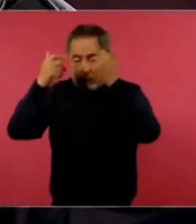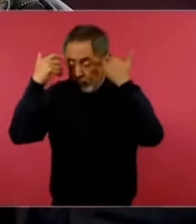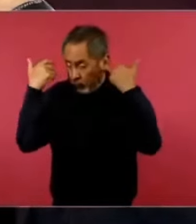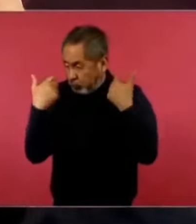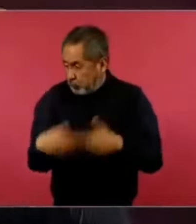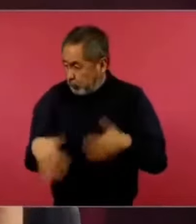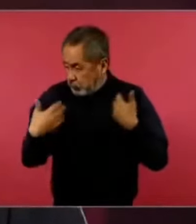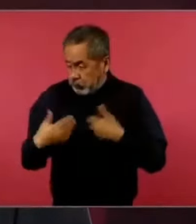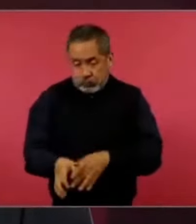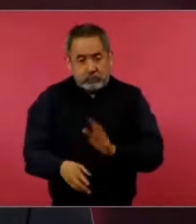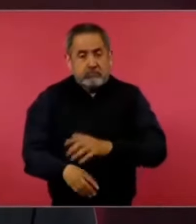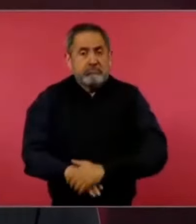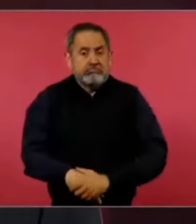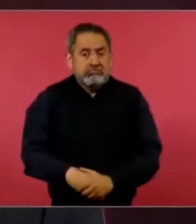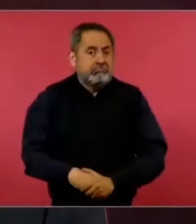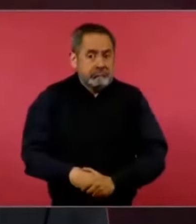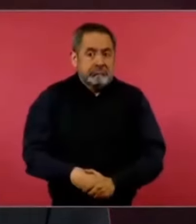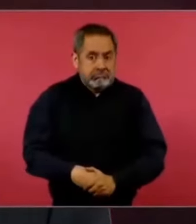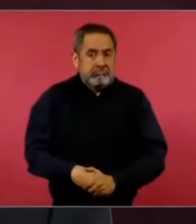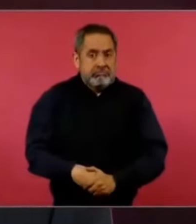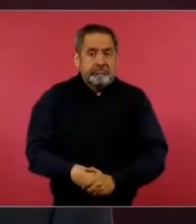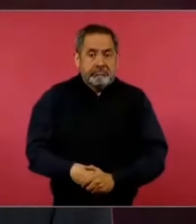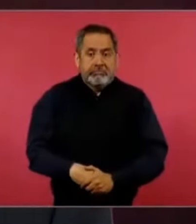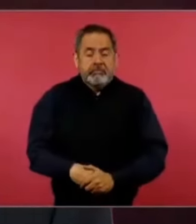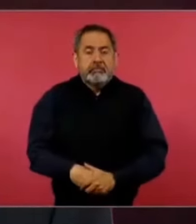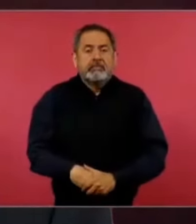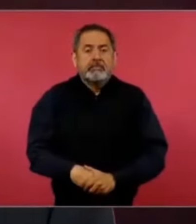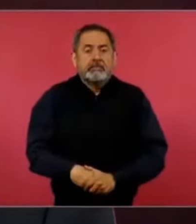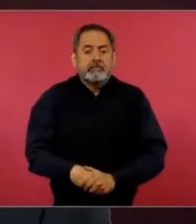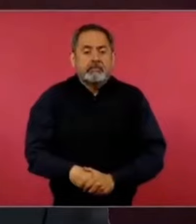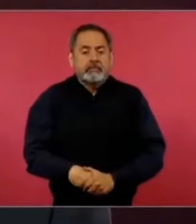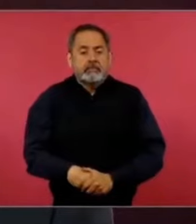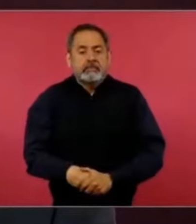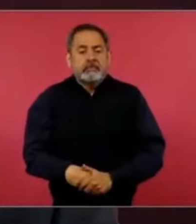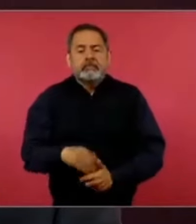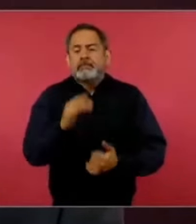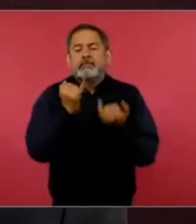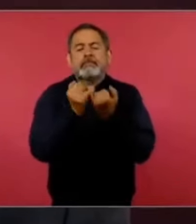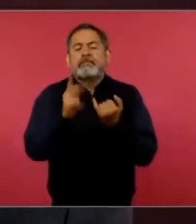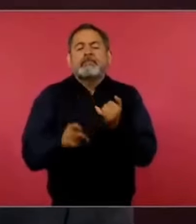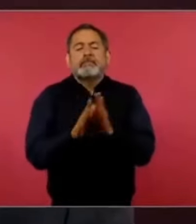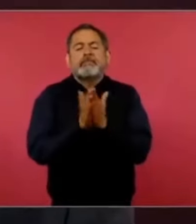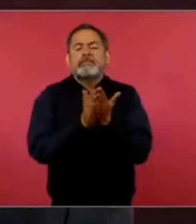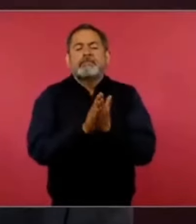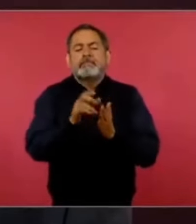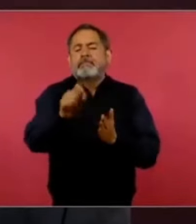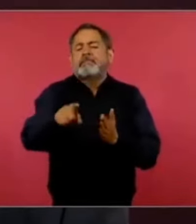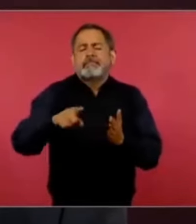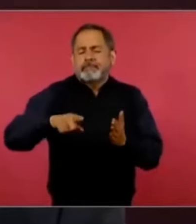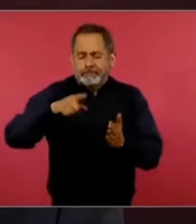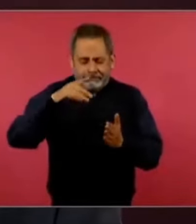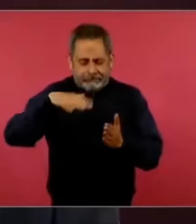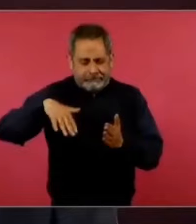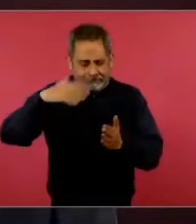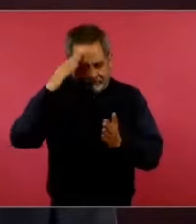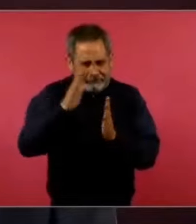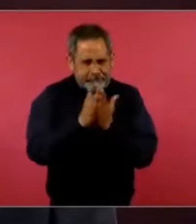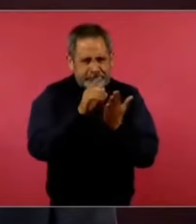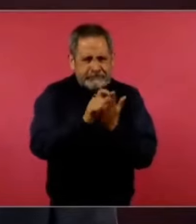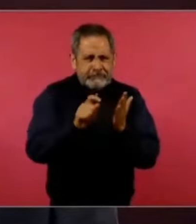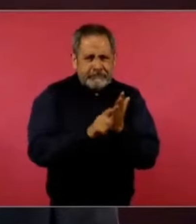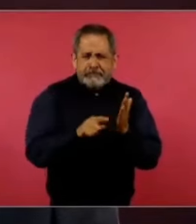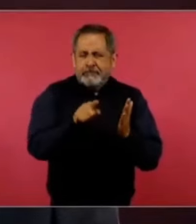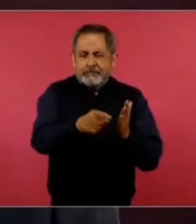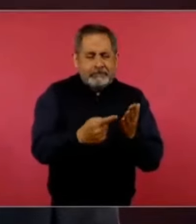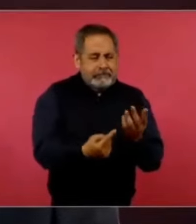como los libros de este señor que quería quemarnos